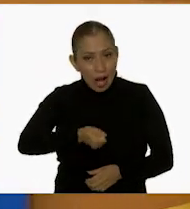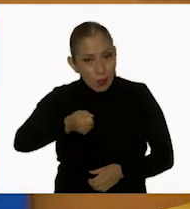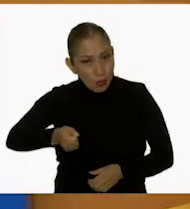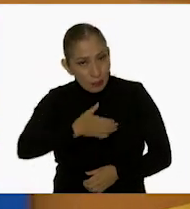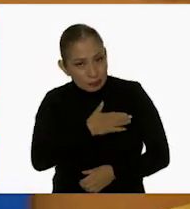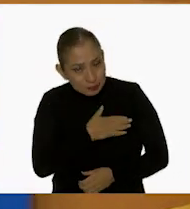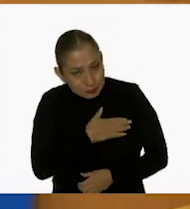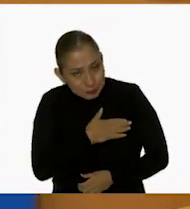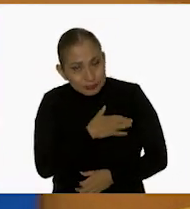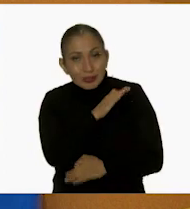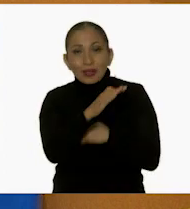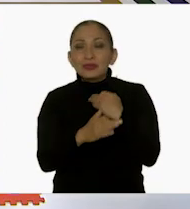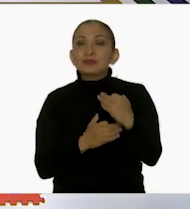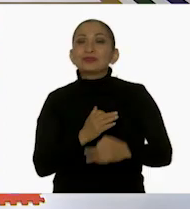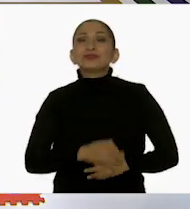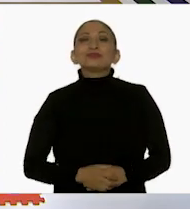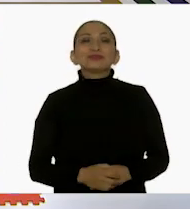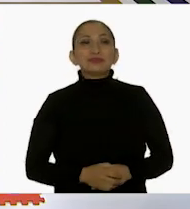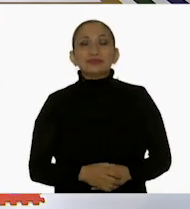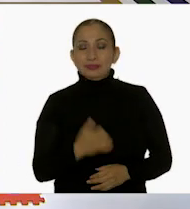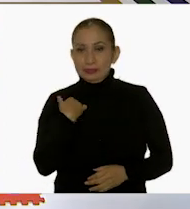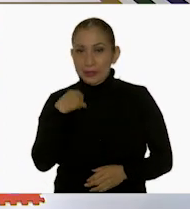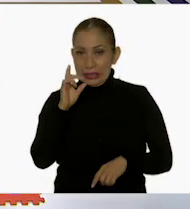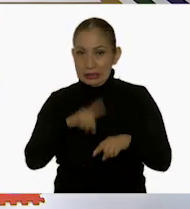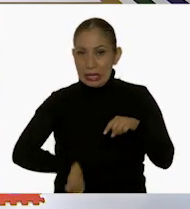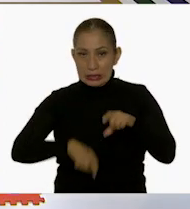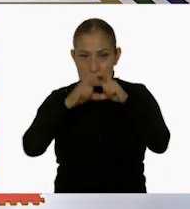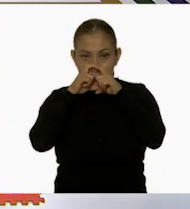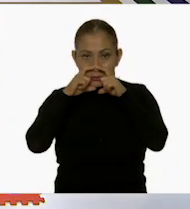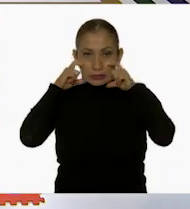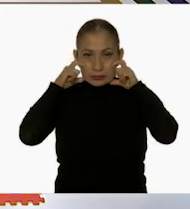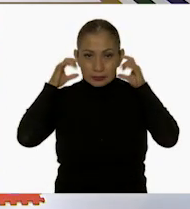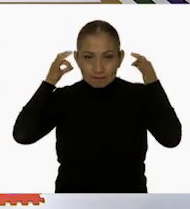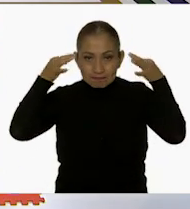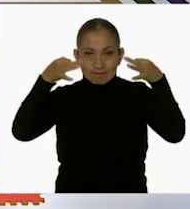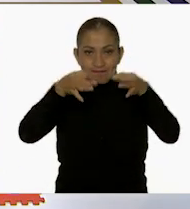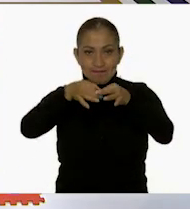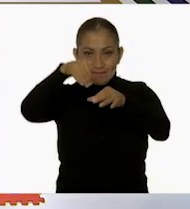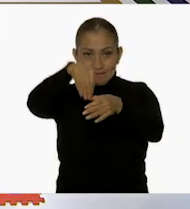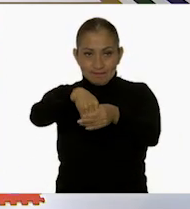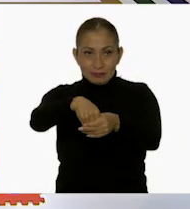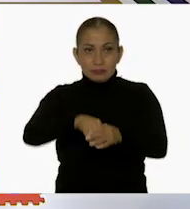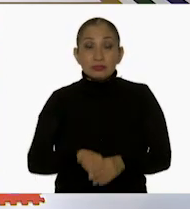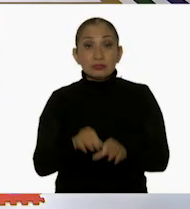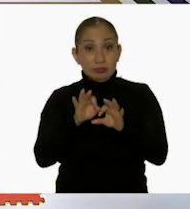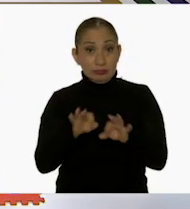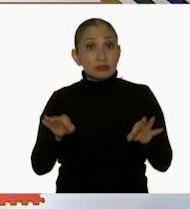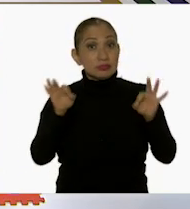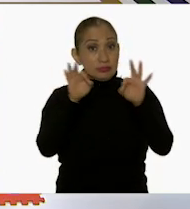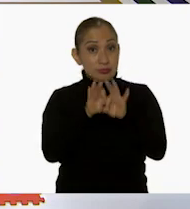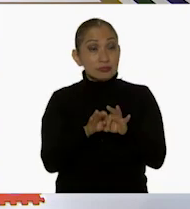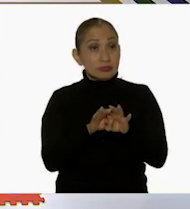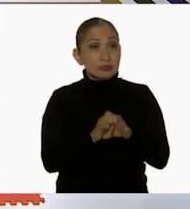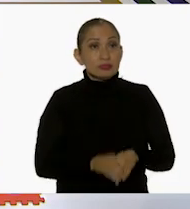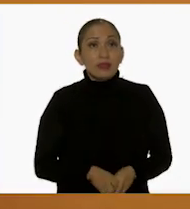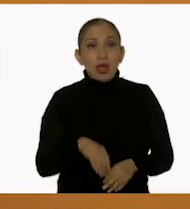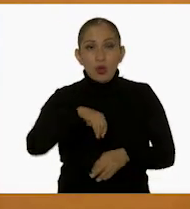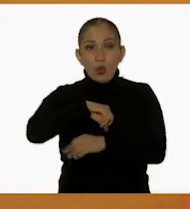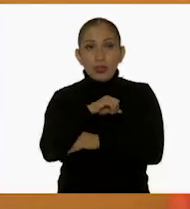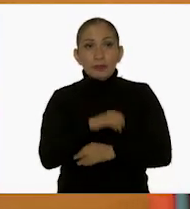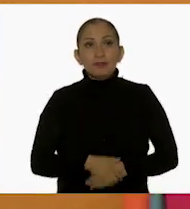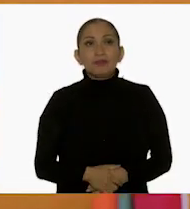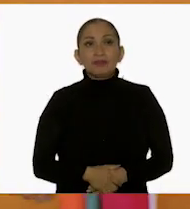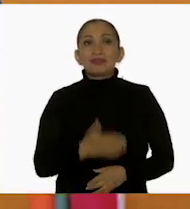corazón. Los saludo también con el corazón. Déjenme retiro mi cubrebocas. Sí, eso es importante. Muy bien, lo guardo aquí en la bolsita.